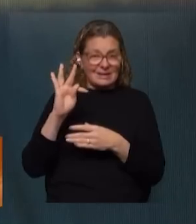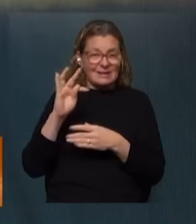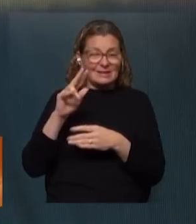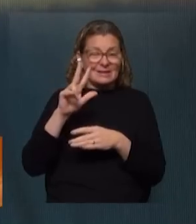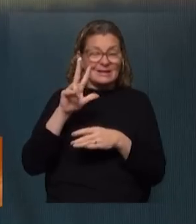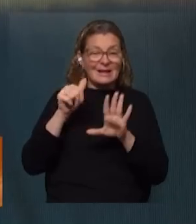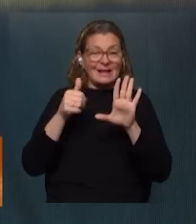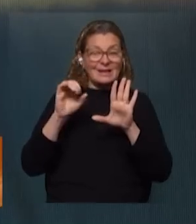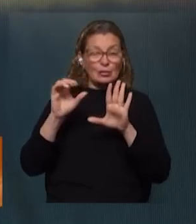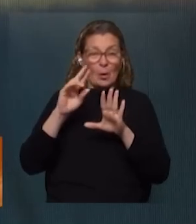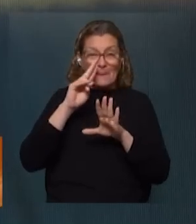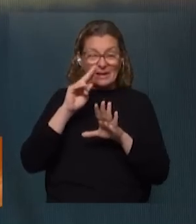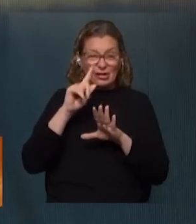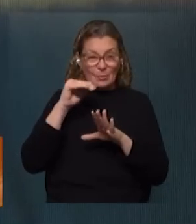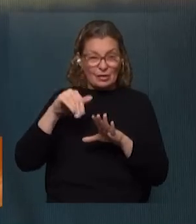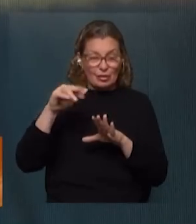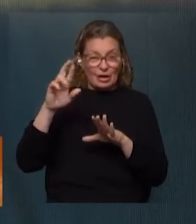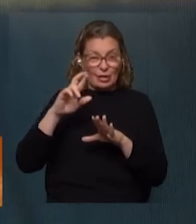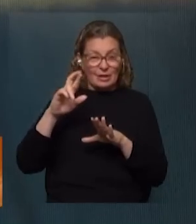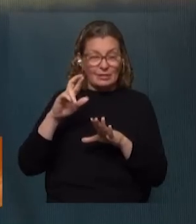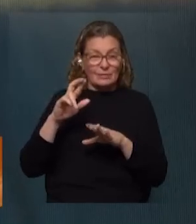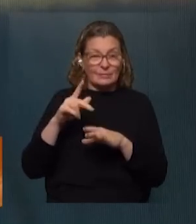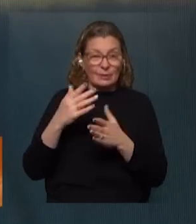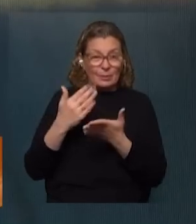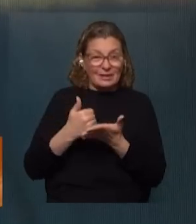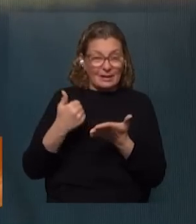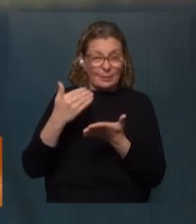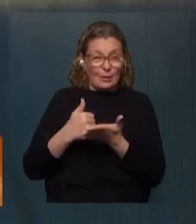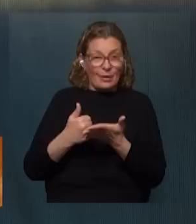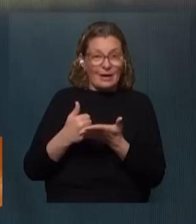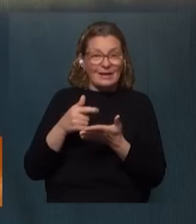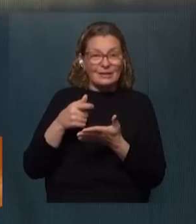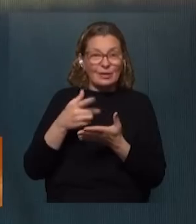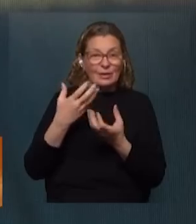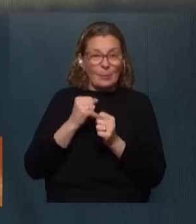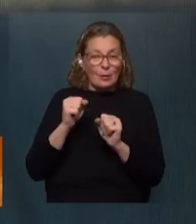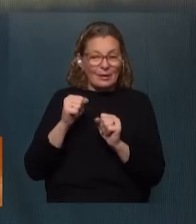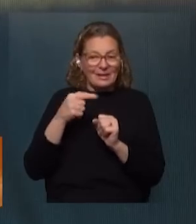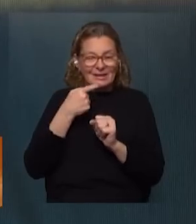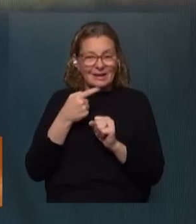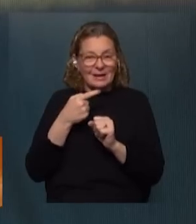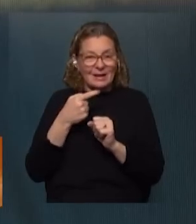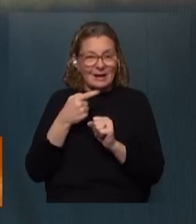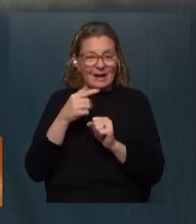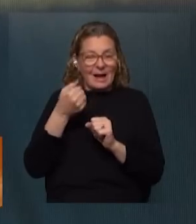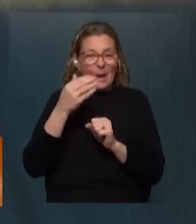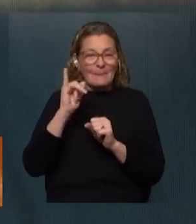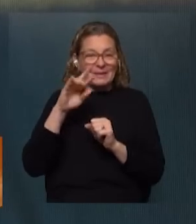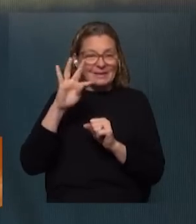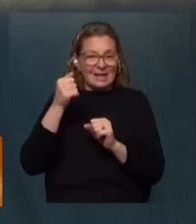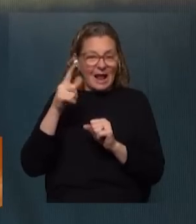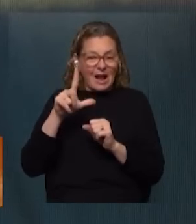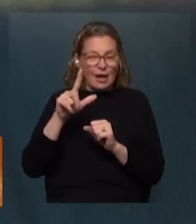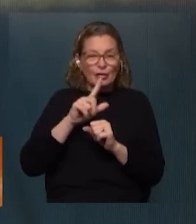anuales 285 millones corresponden a exoneraciones a capitales que se supone que son erogaciones que no se